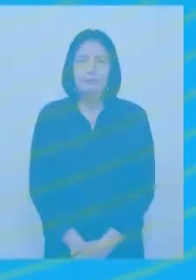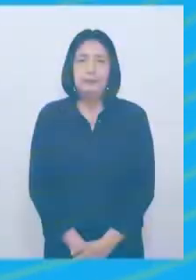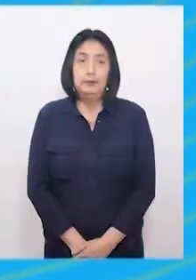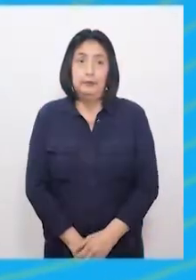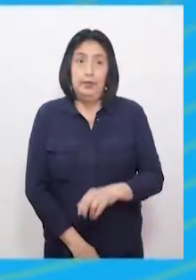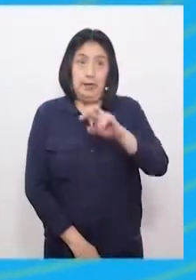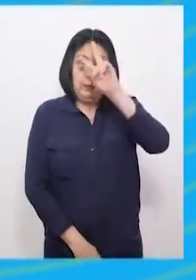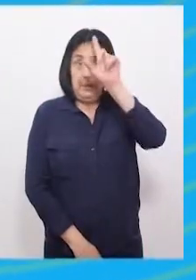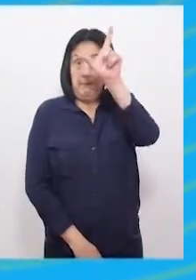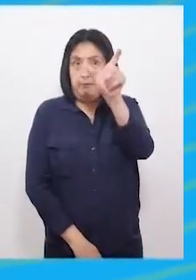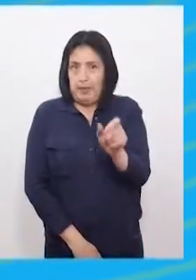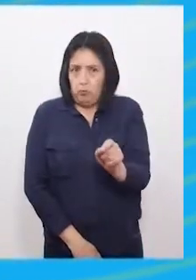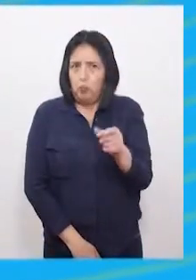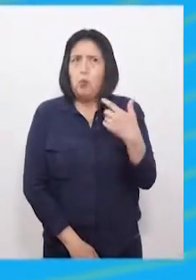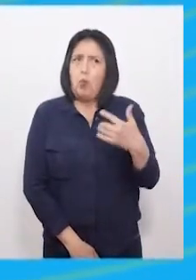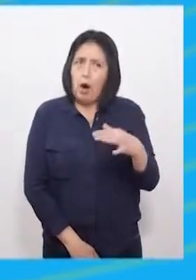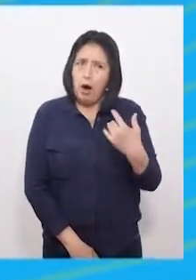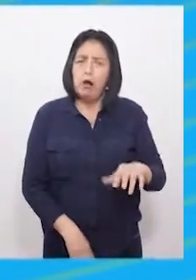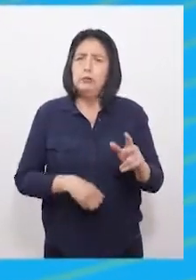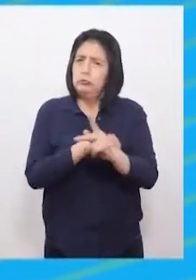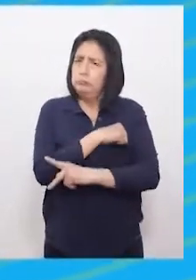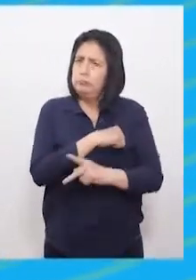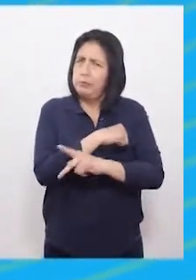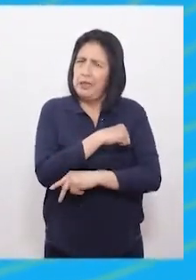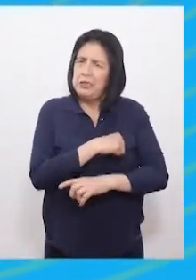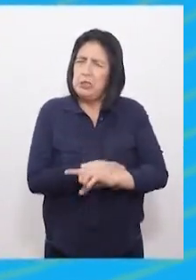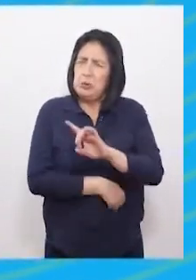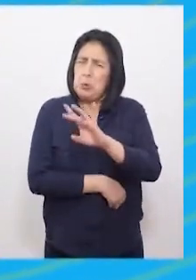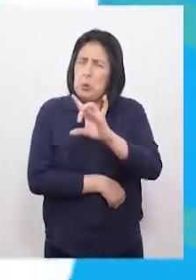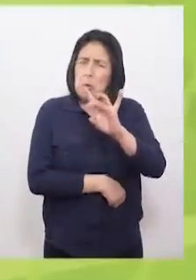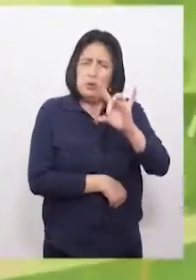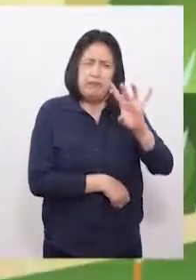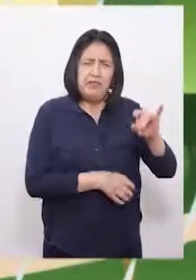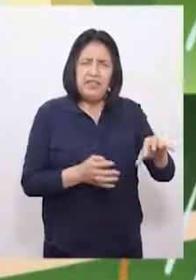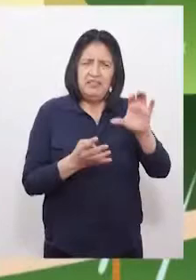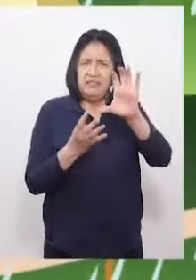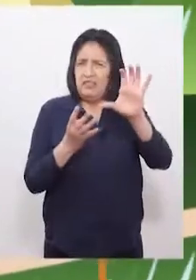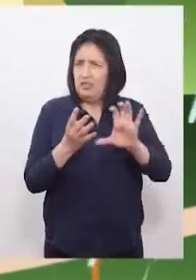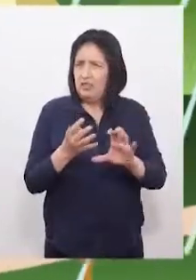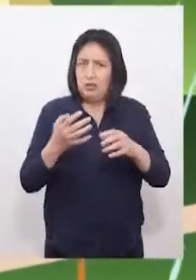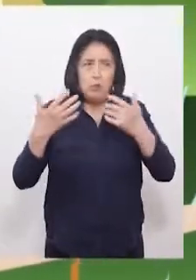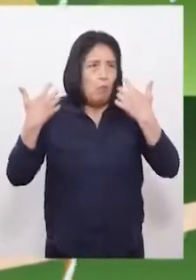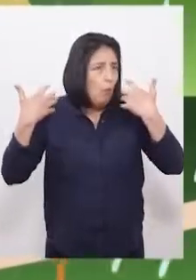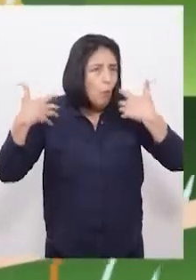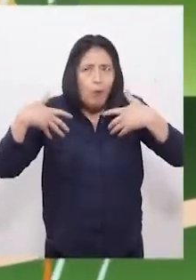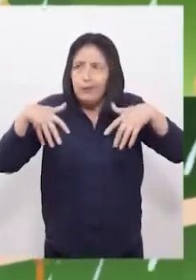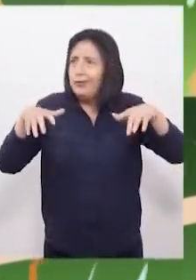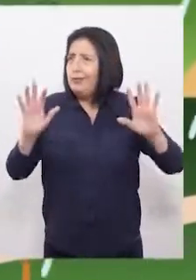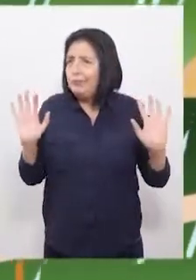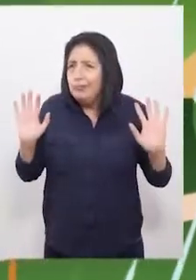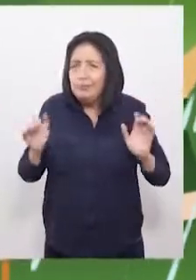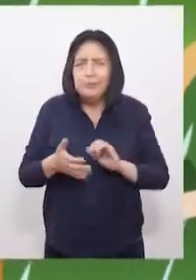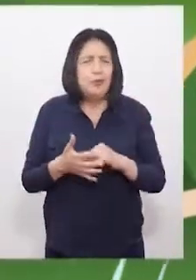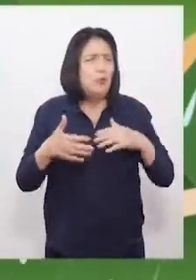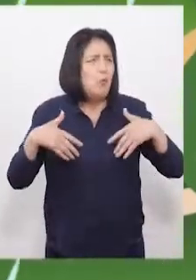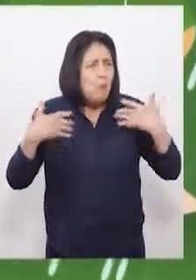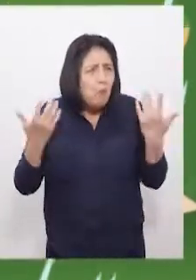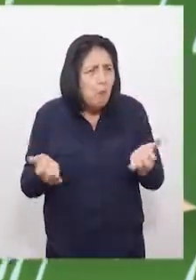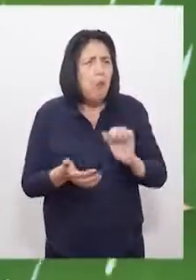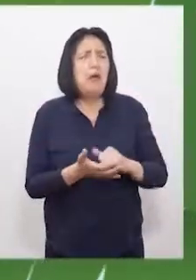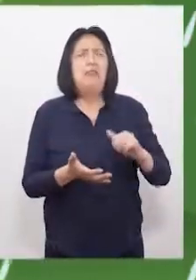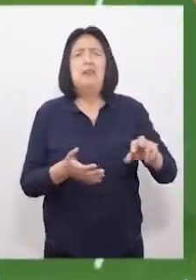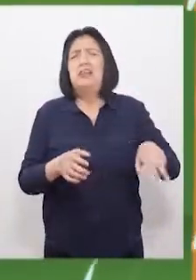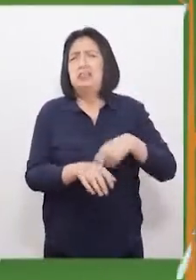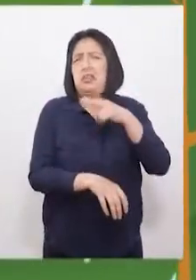El Perú es un país con características diversas. En cualquier momento pueden producirse